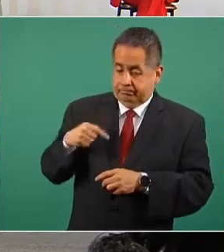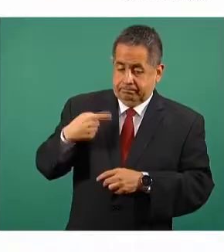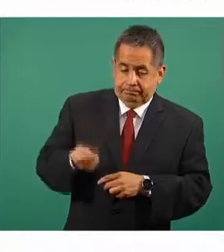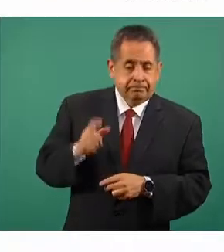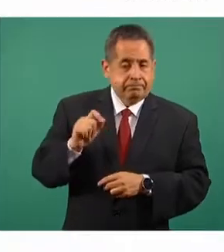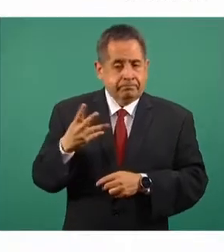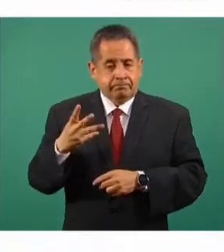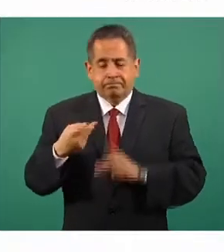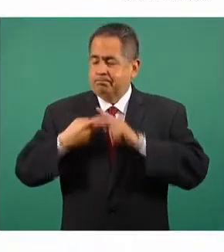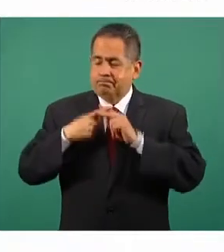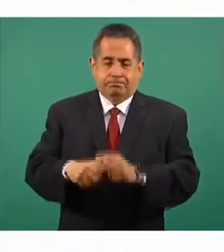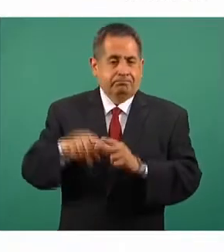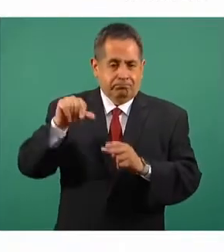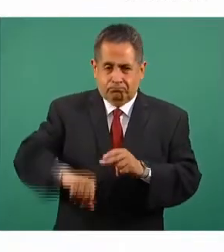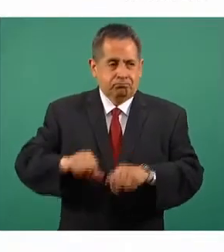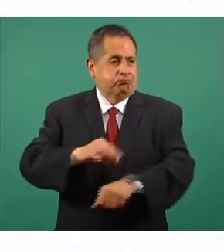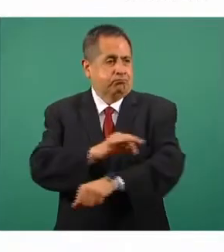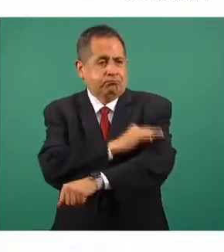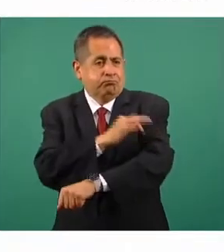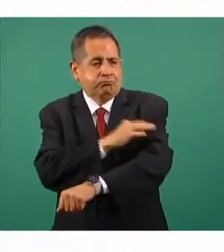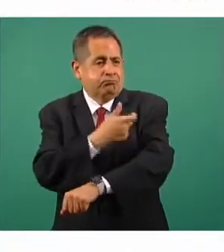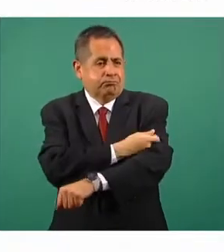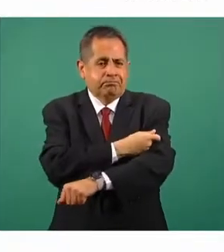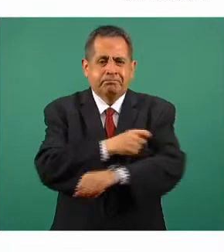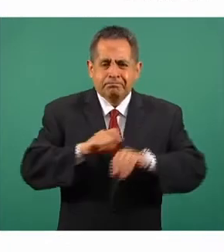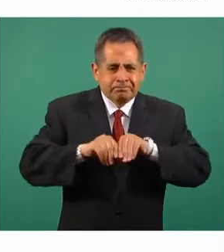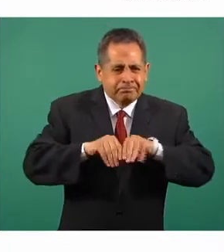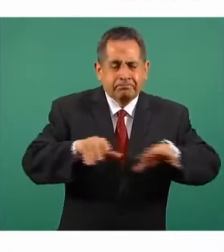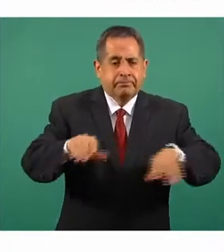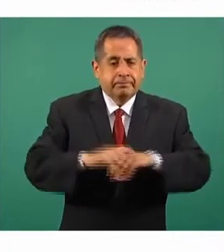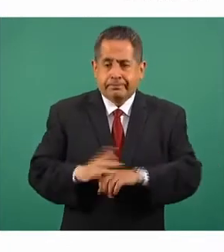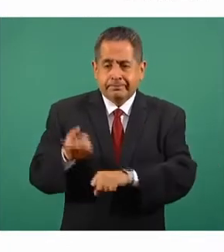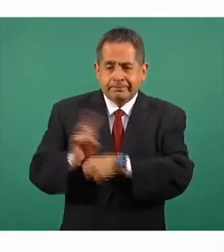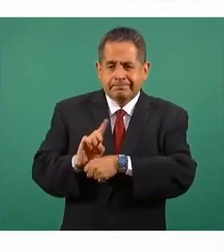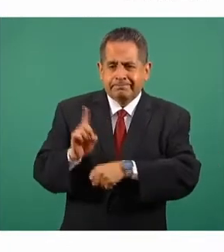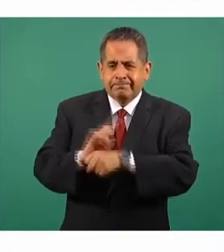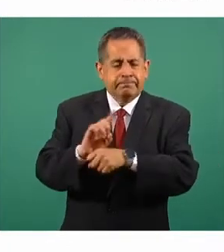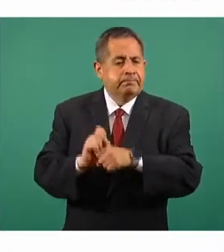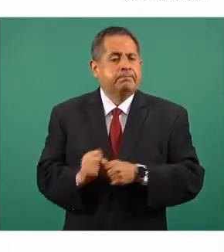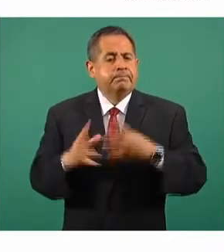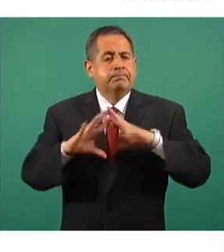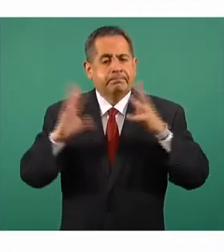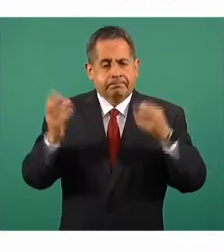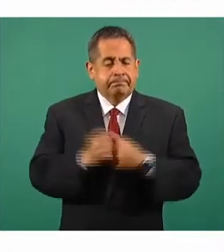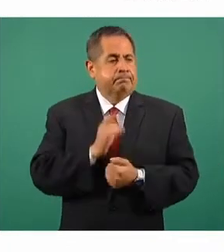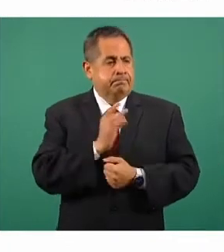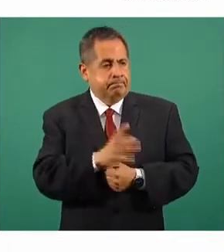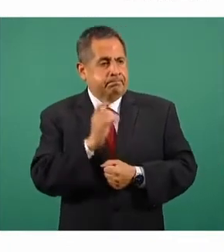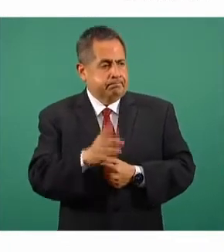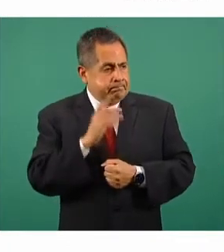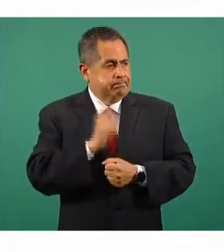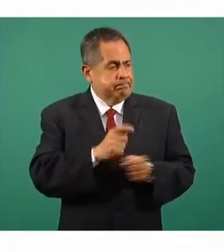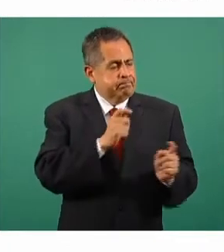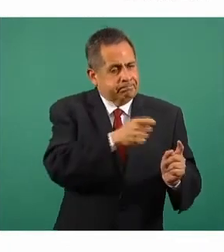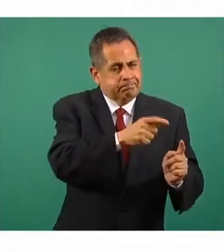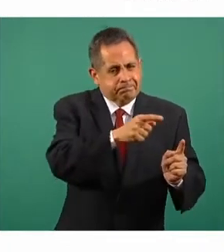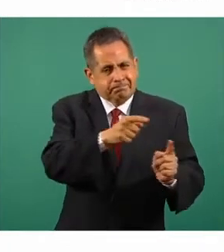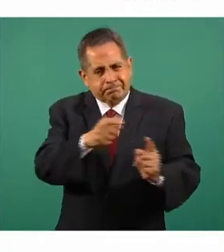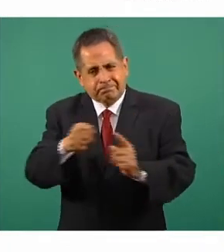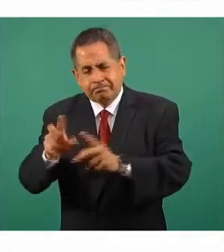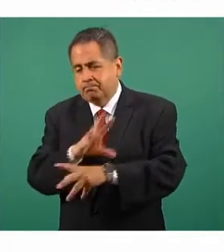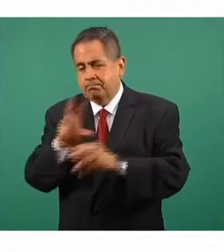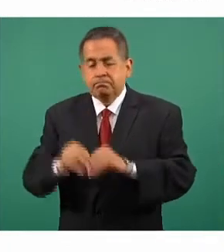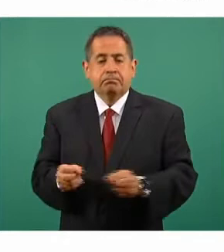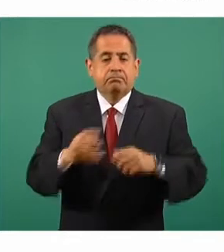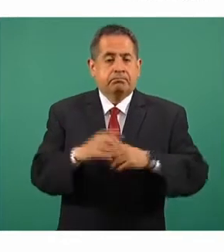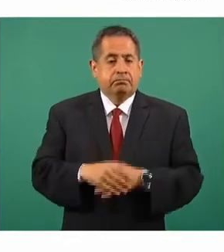24 se estaban empezando a aplicar. Y se lleva un reporte todos los días de cuántas vacunas se pusieron en nuestro país.